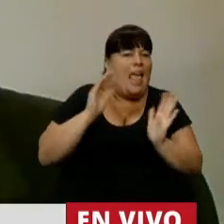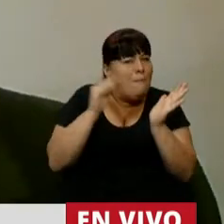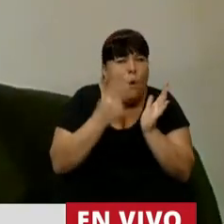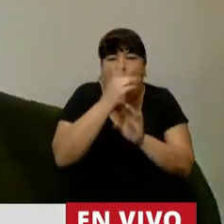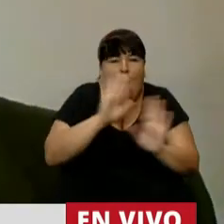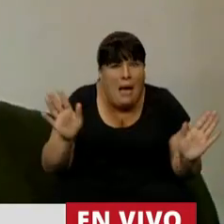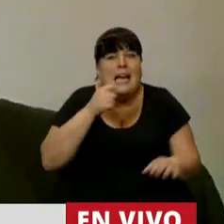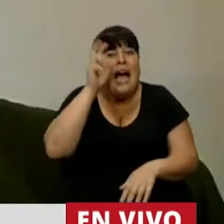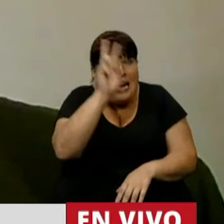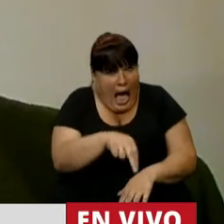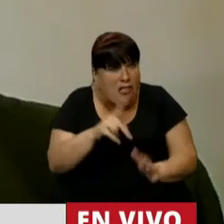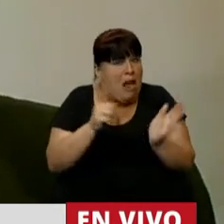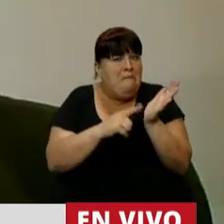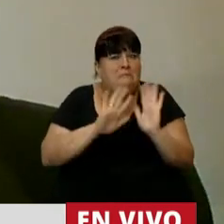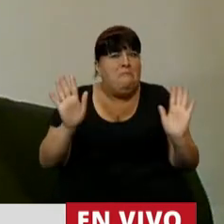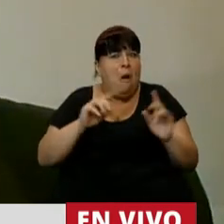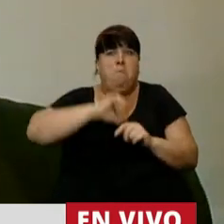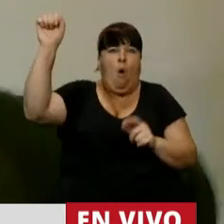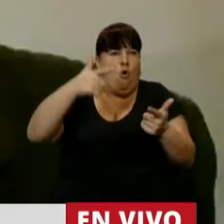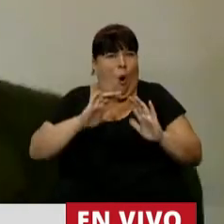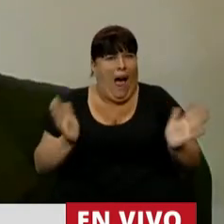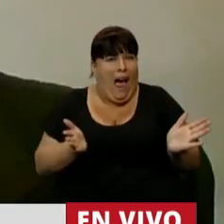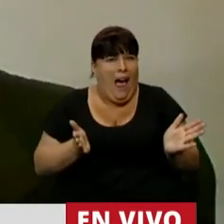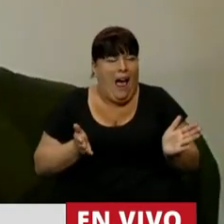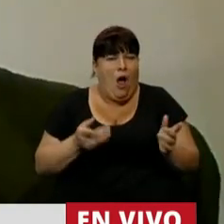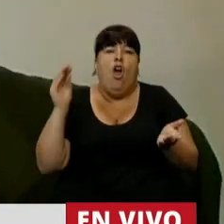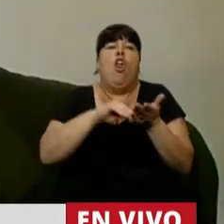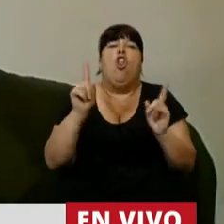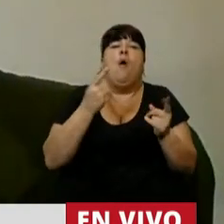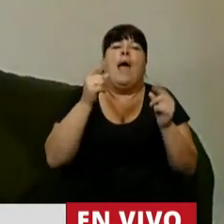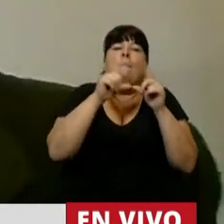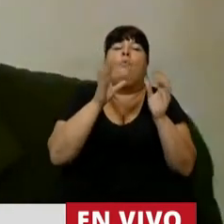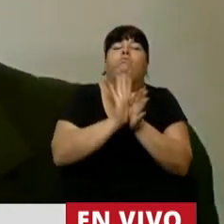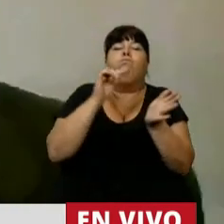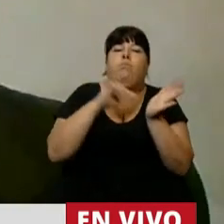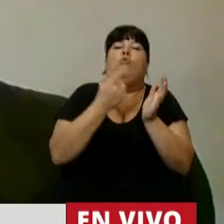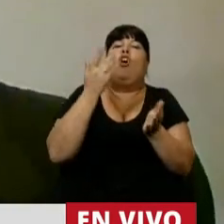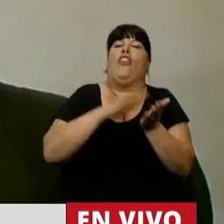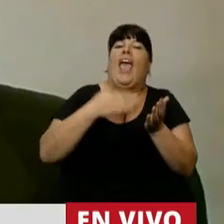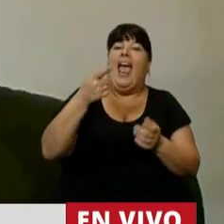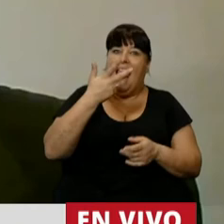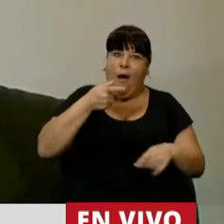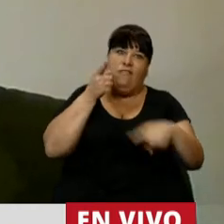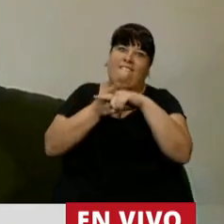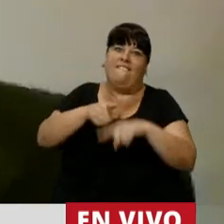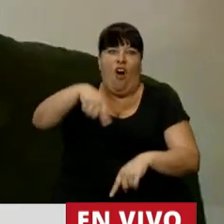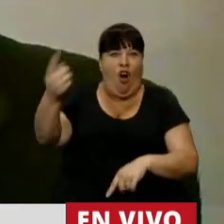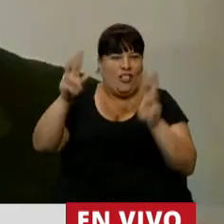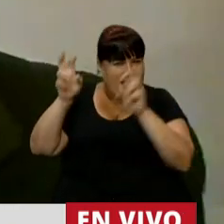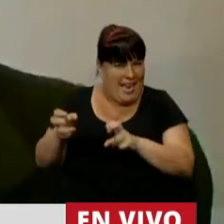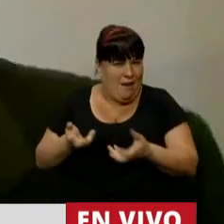garantía si tienen razón la cláusula de garantía no se dispara ¿por qué no incluyeron la cláusula de garantía? ¿le gustó confrontar con lo otro?